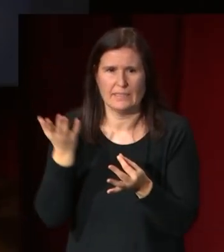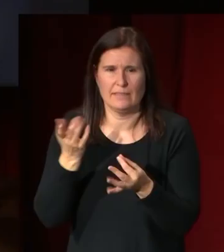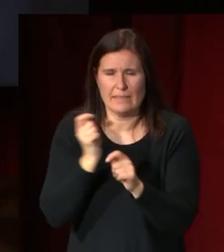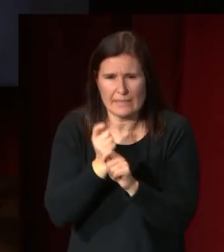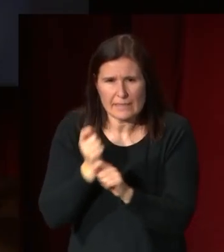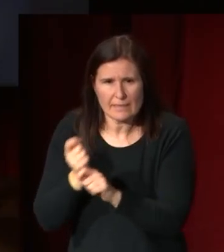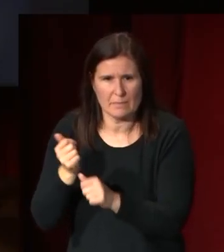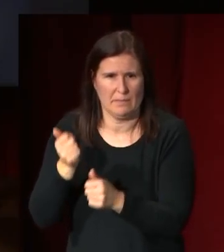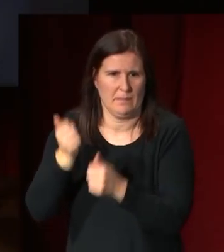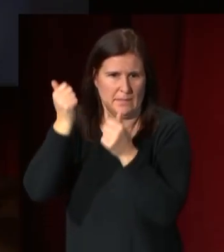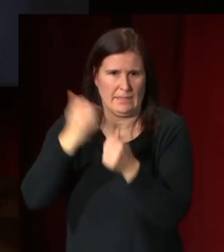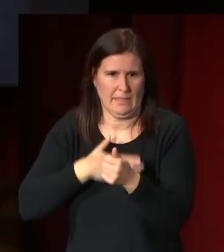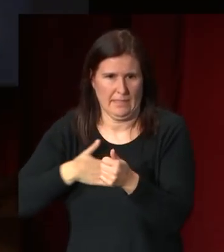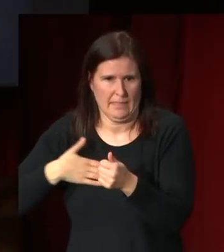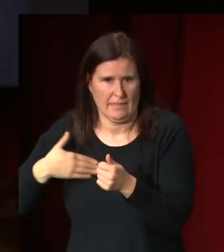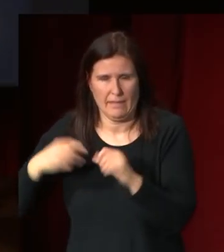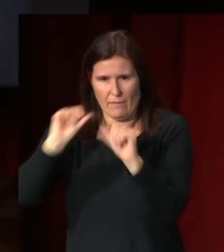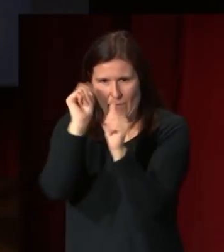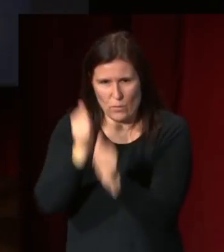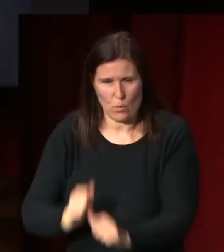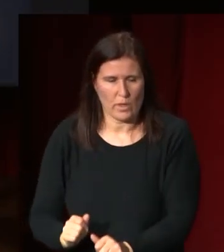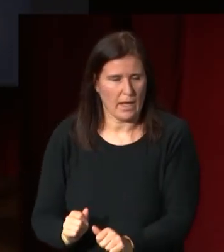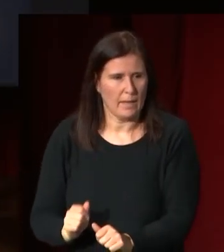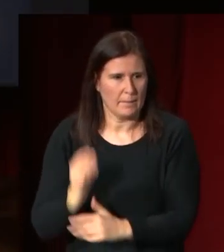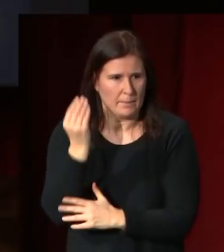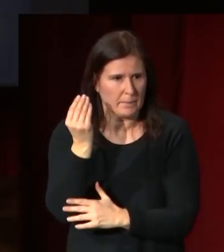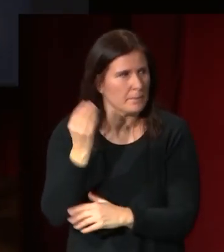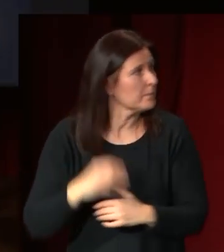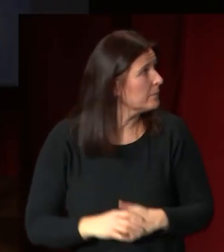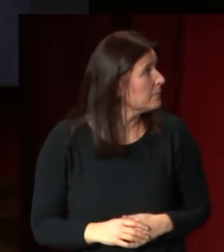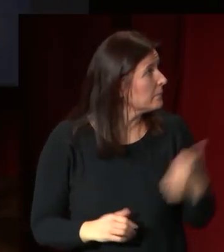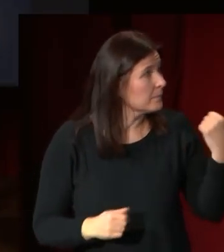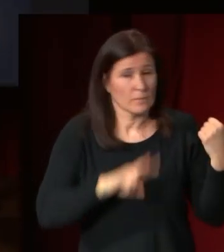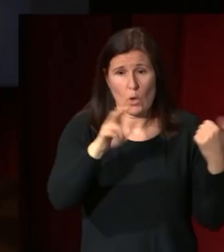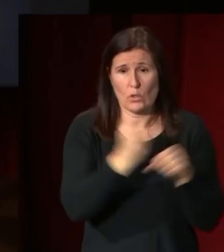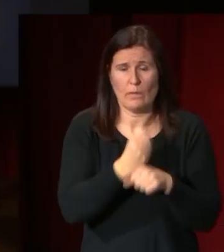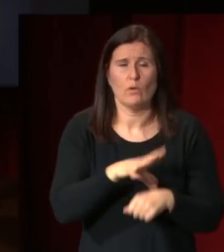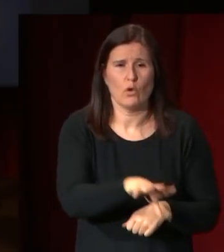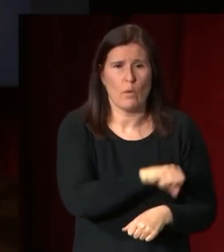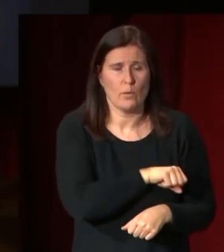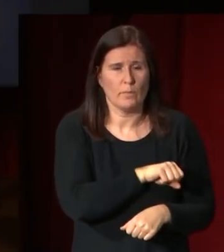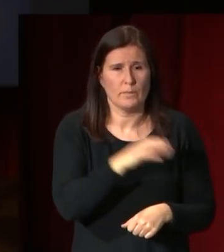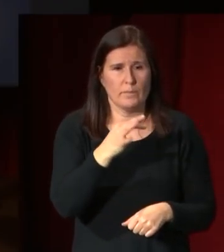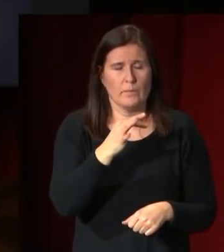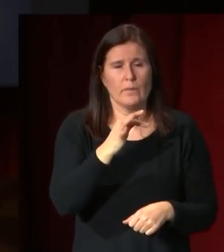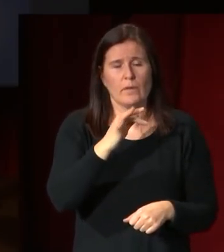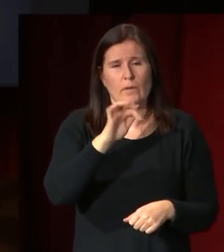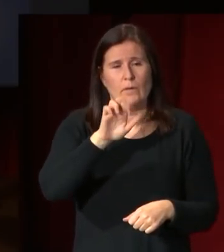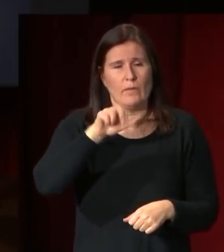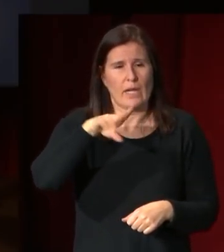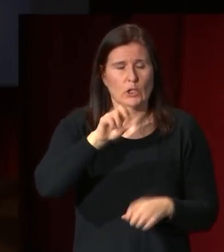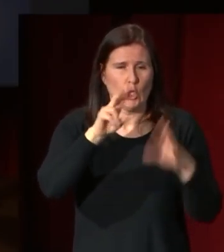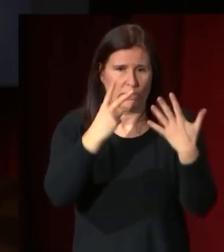talla de la figura esta es una de las obras que compró Fernando VII tras